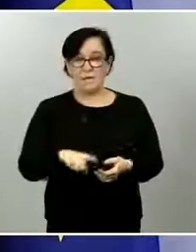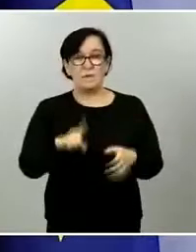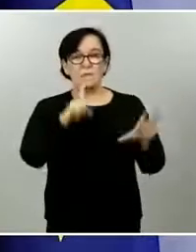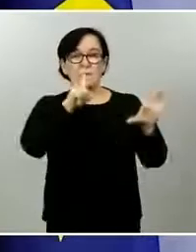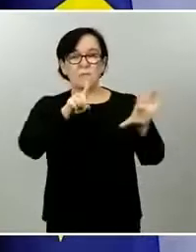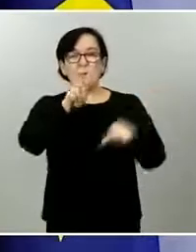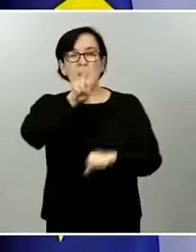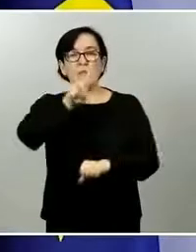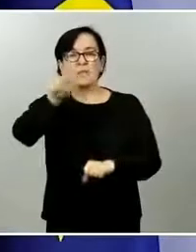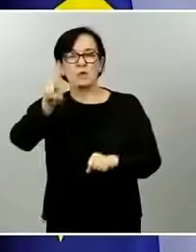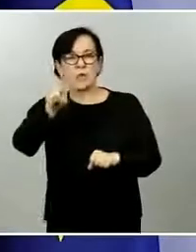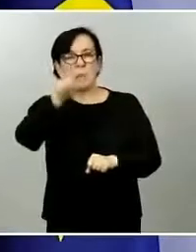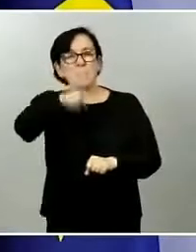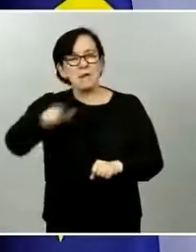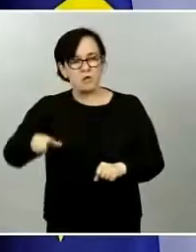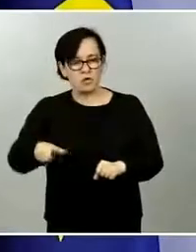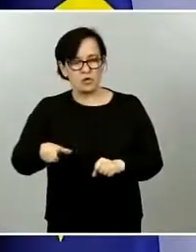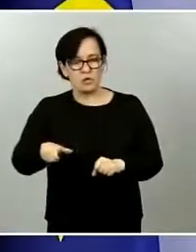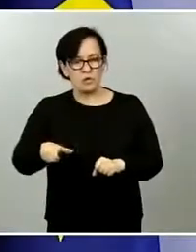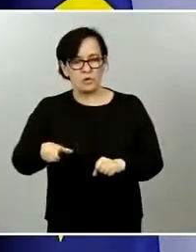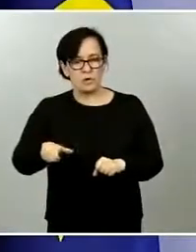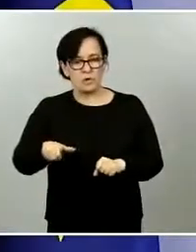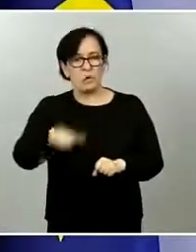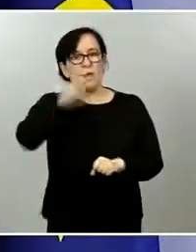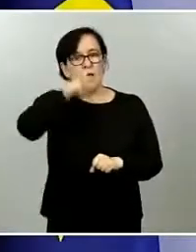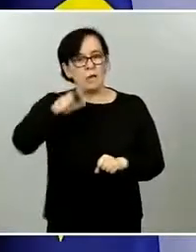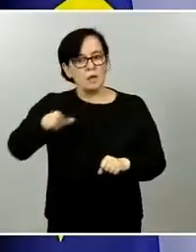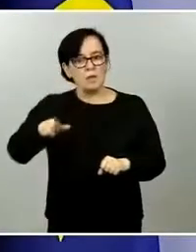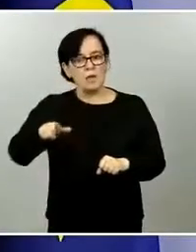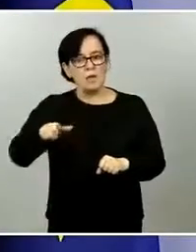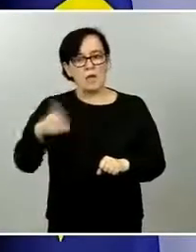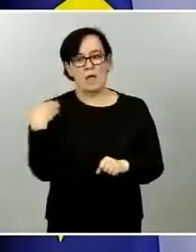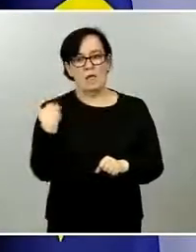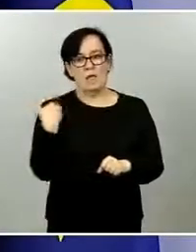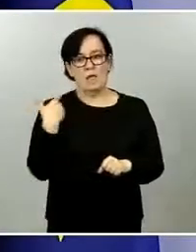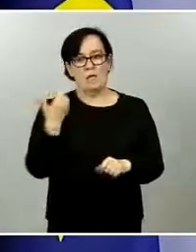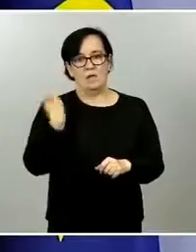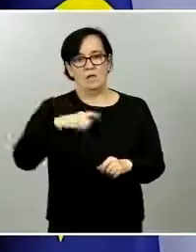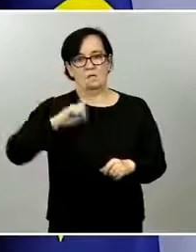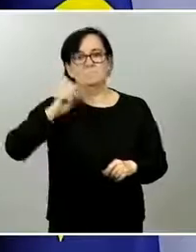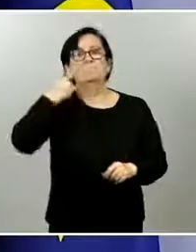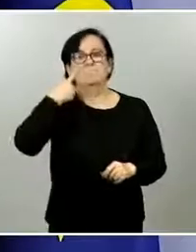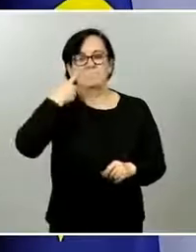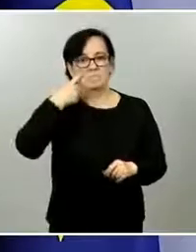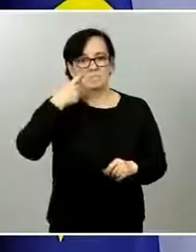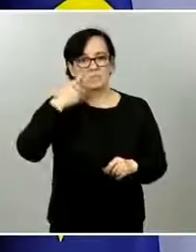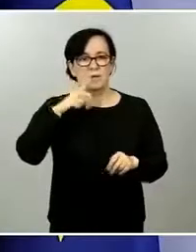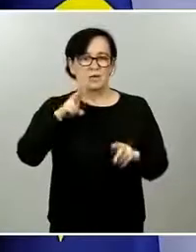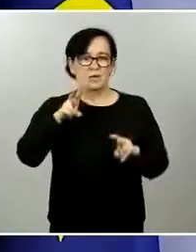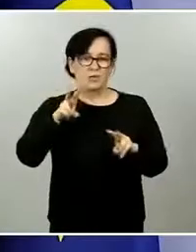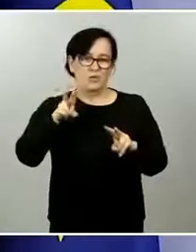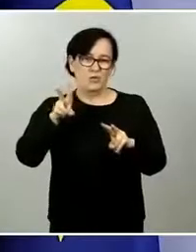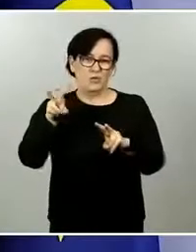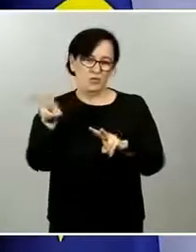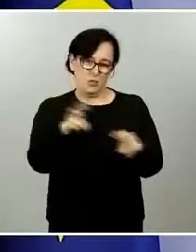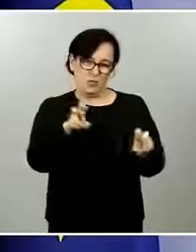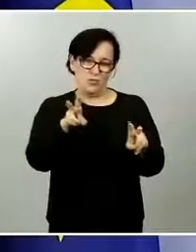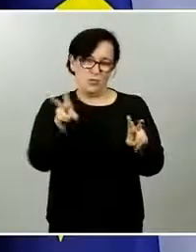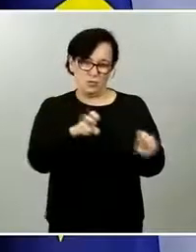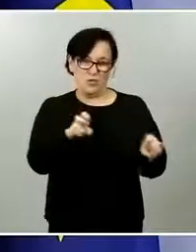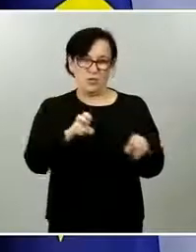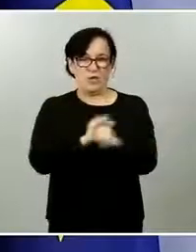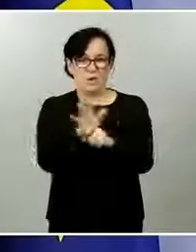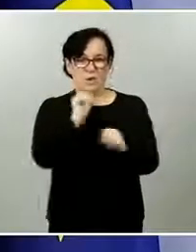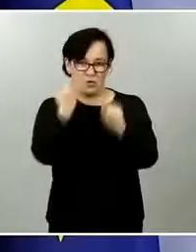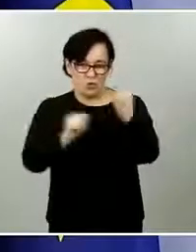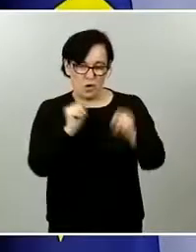tres cuestiones. primer lugar, una breve valoración de las cifras que hemos dado a conocer esta mañana. Saben ustedes que 621 personas